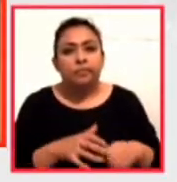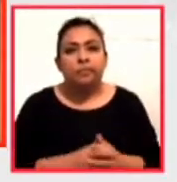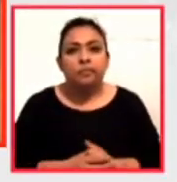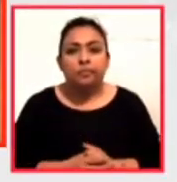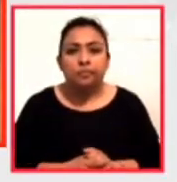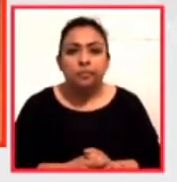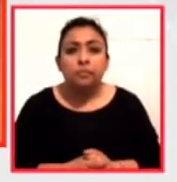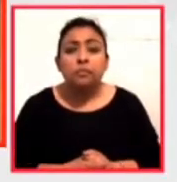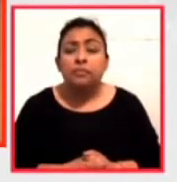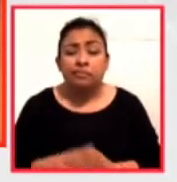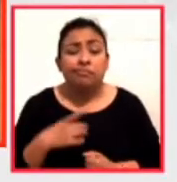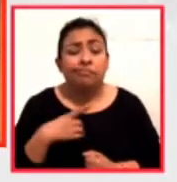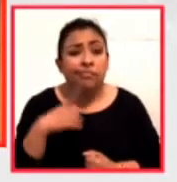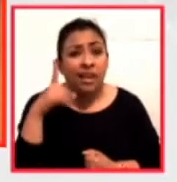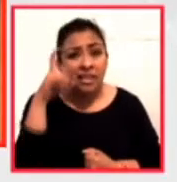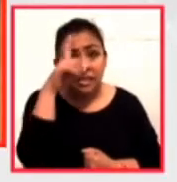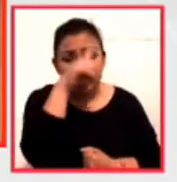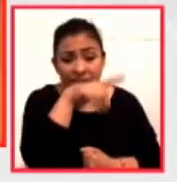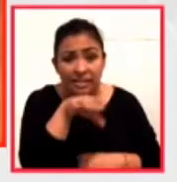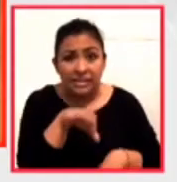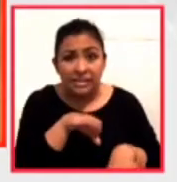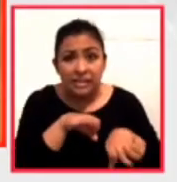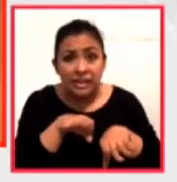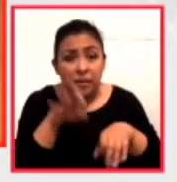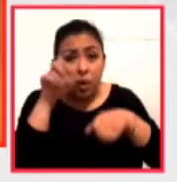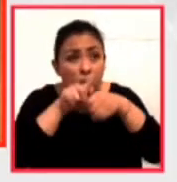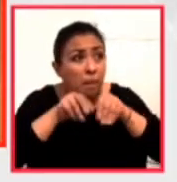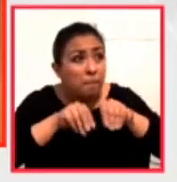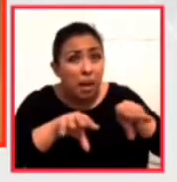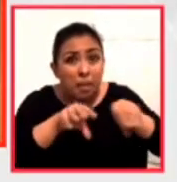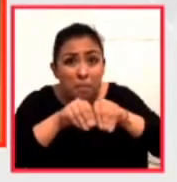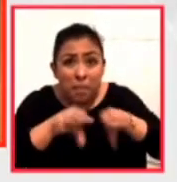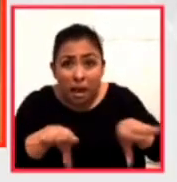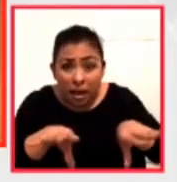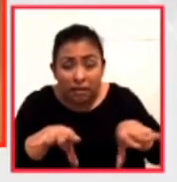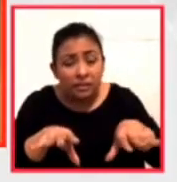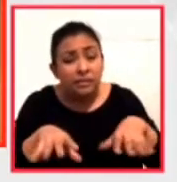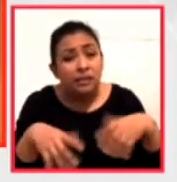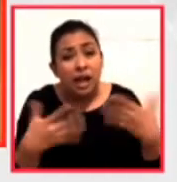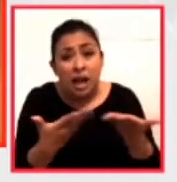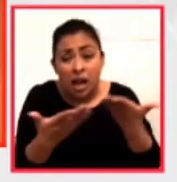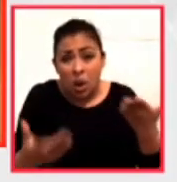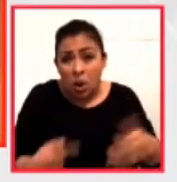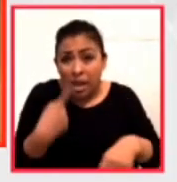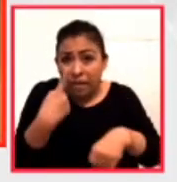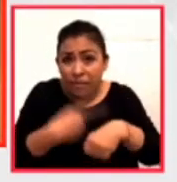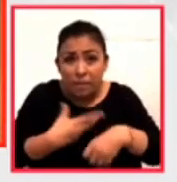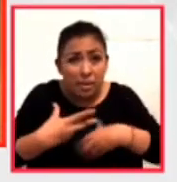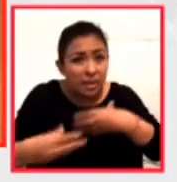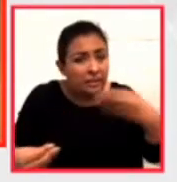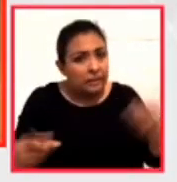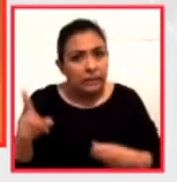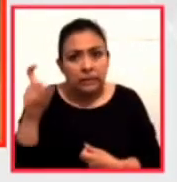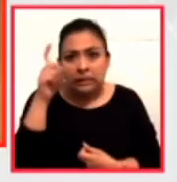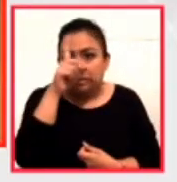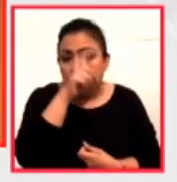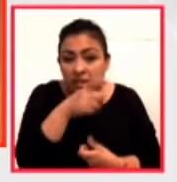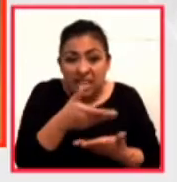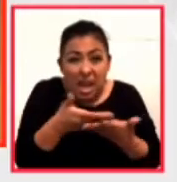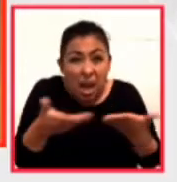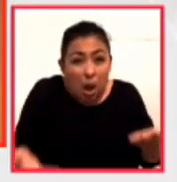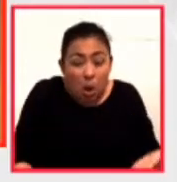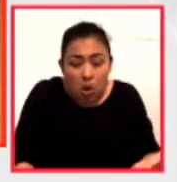Es muy difícil hacer trabajo de promoción cultural con la epidemia que estamos viviendo. Es un momento histórico